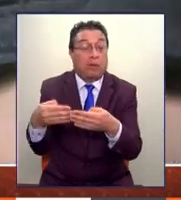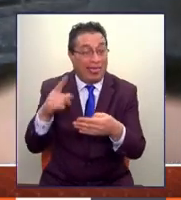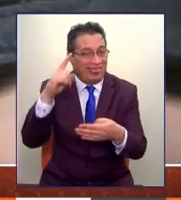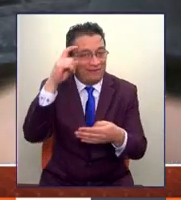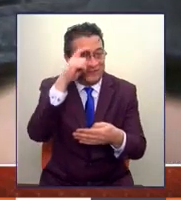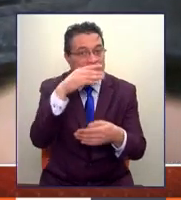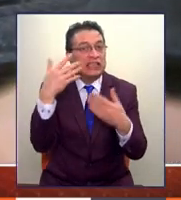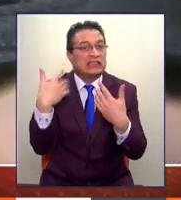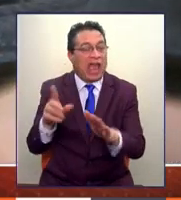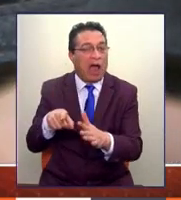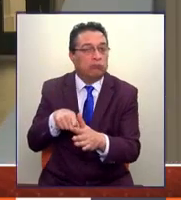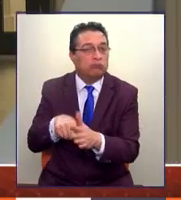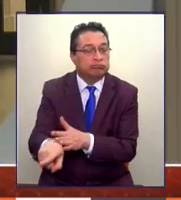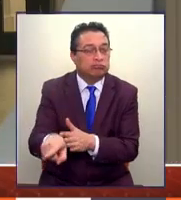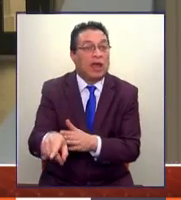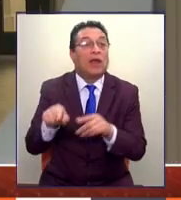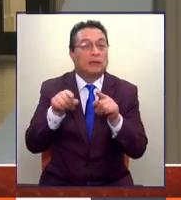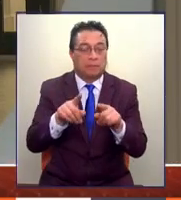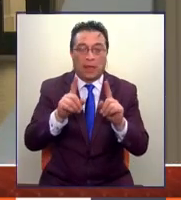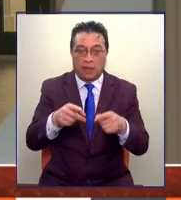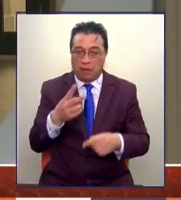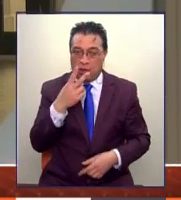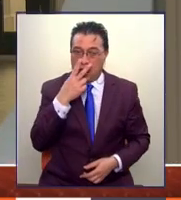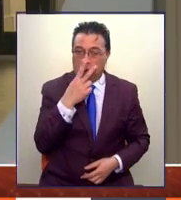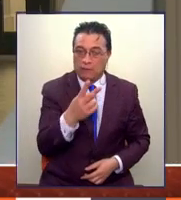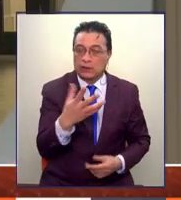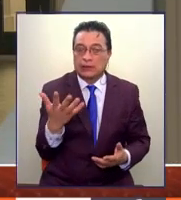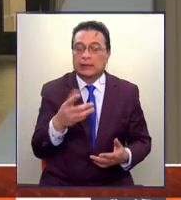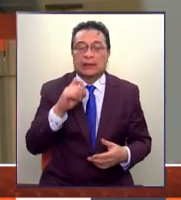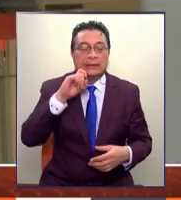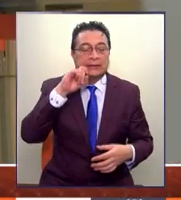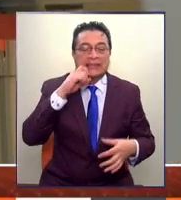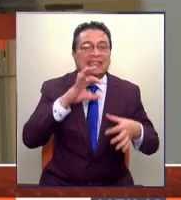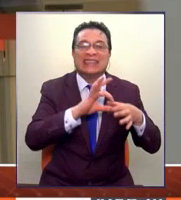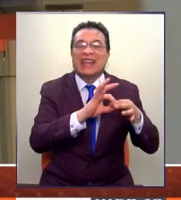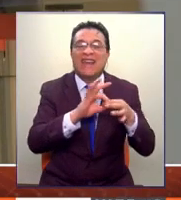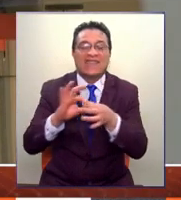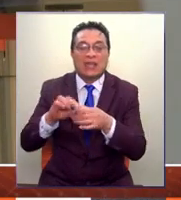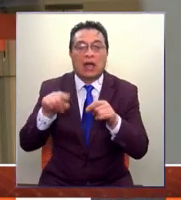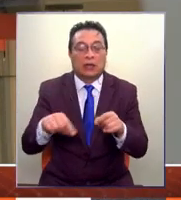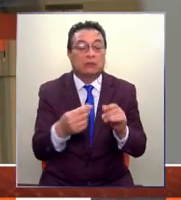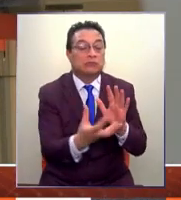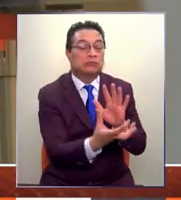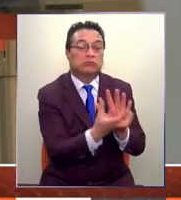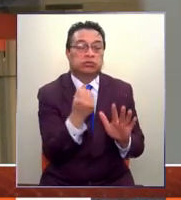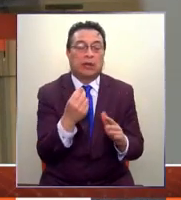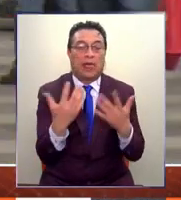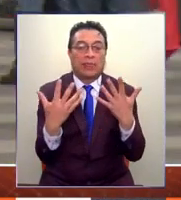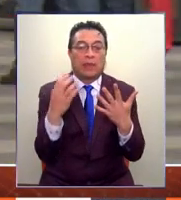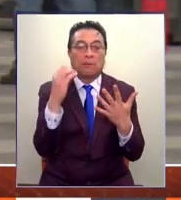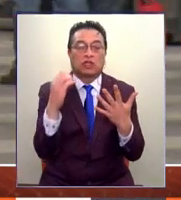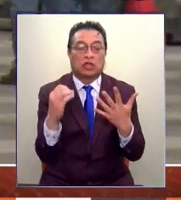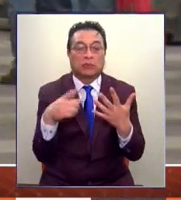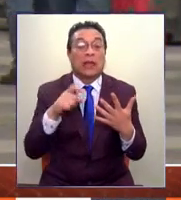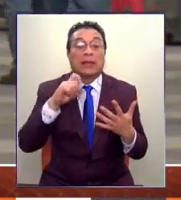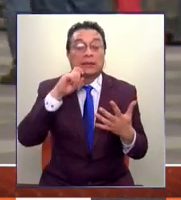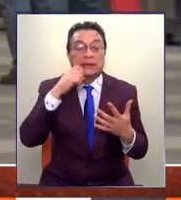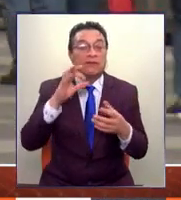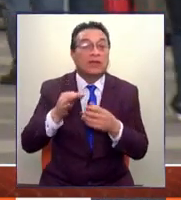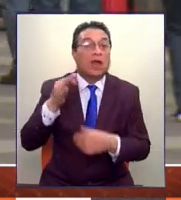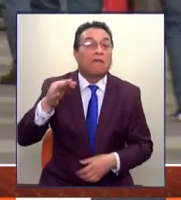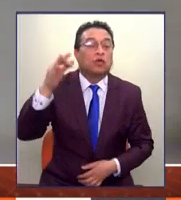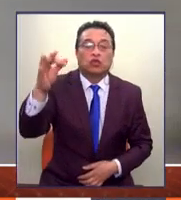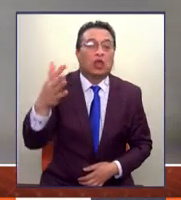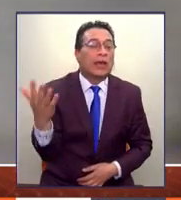Entonces, la verdad es que esto no solo hay que verlo en términos de lo que significa hoy día un eventual retiro al 10%, sino que lo que puede significar mañana también